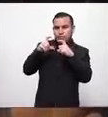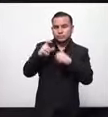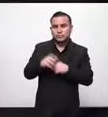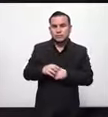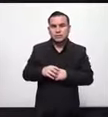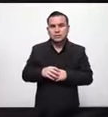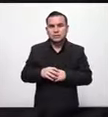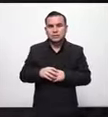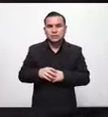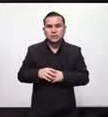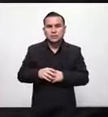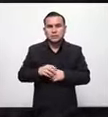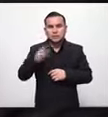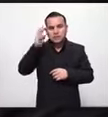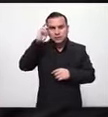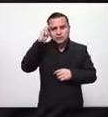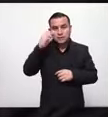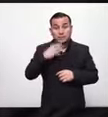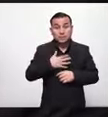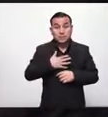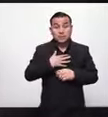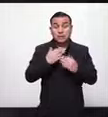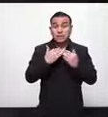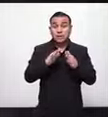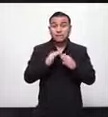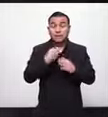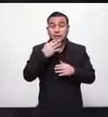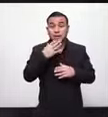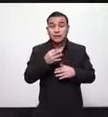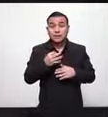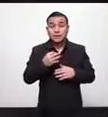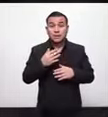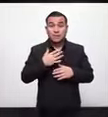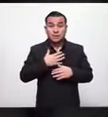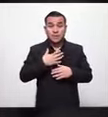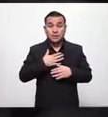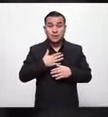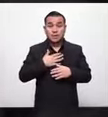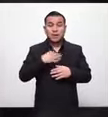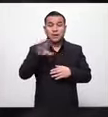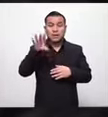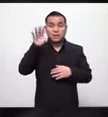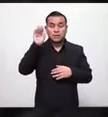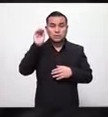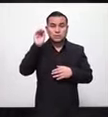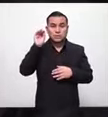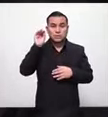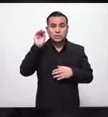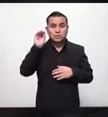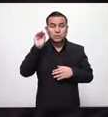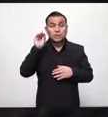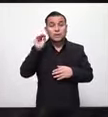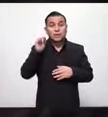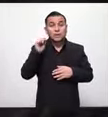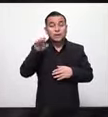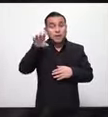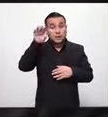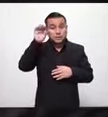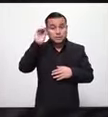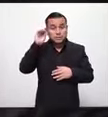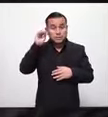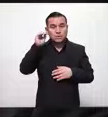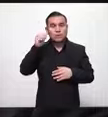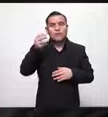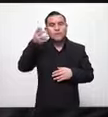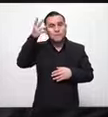a la izquierda es una bandera que no me corresponde o sea la bandera mía es la azul y blanco de El Salvador por si acaso hubiese algún porque ya había en mi